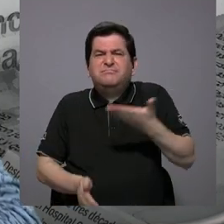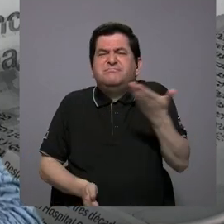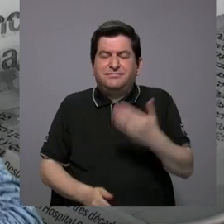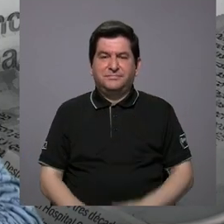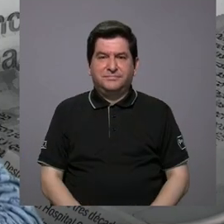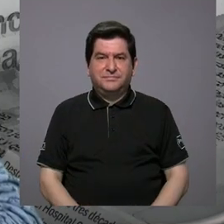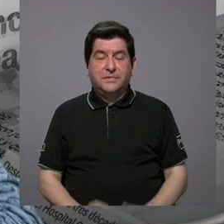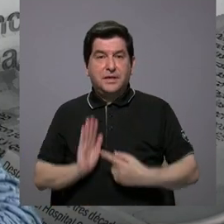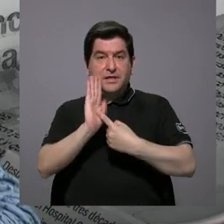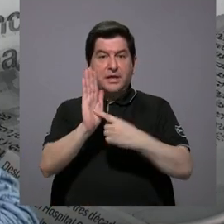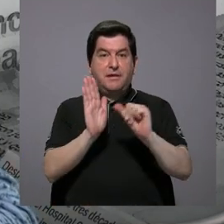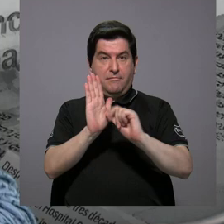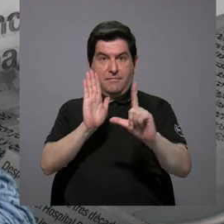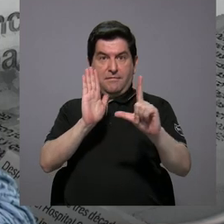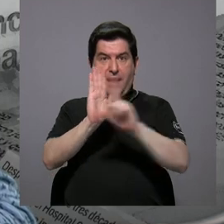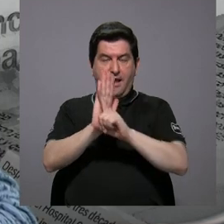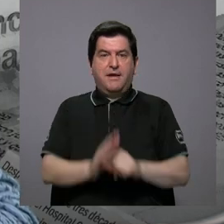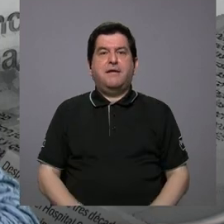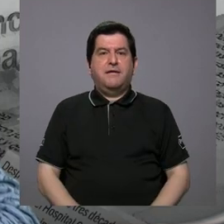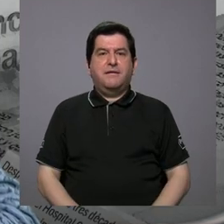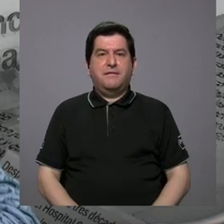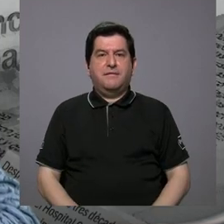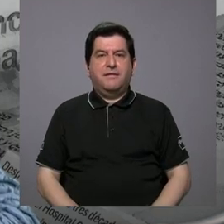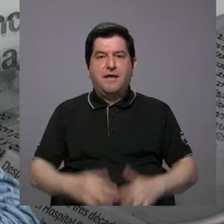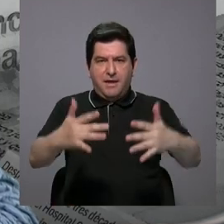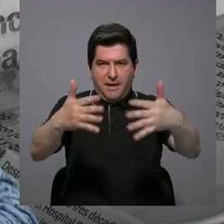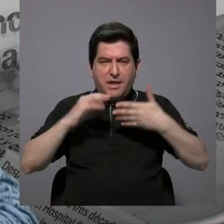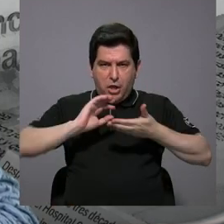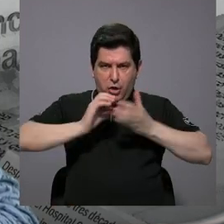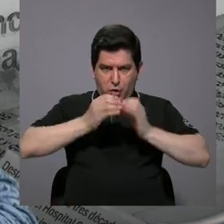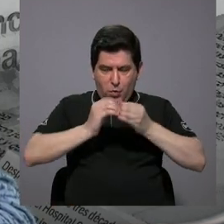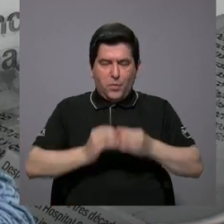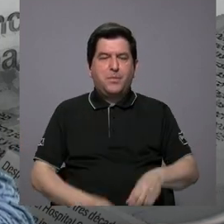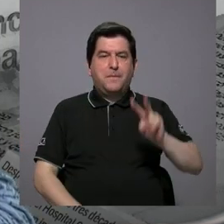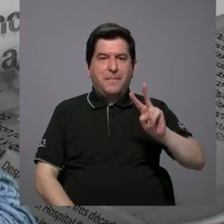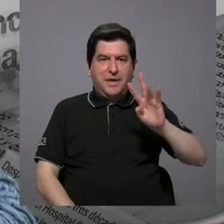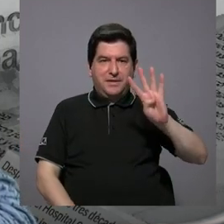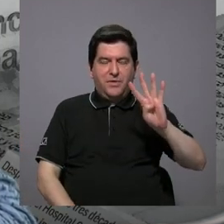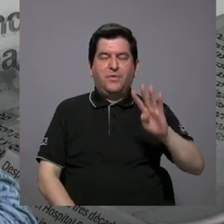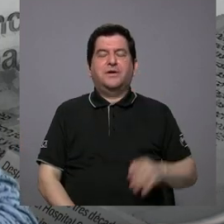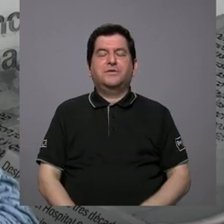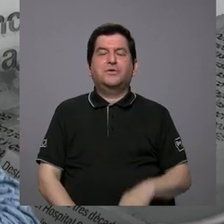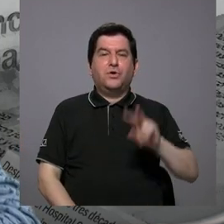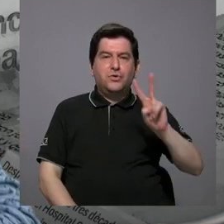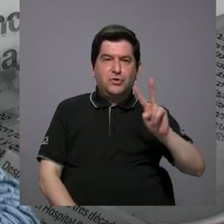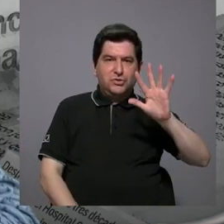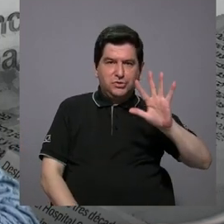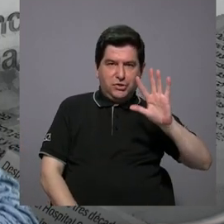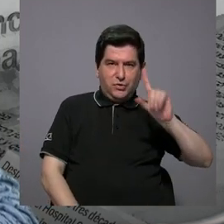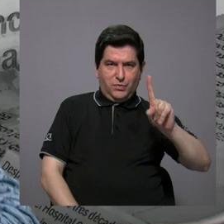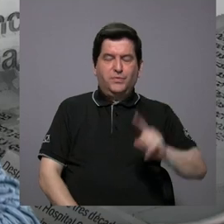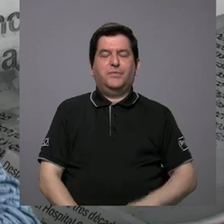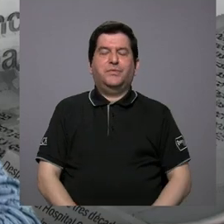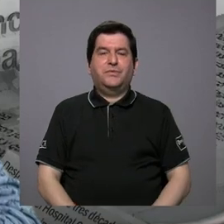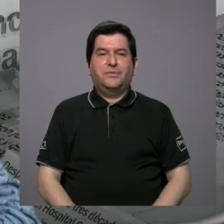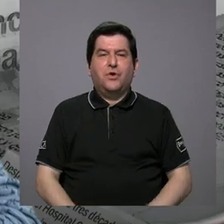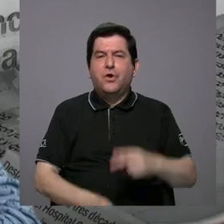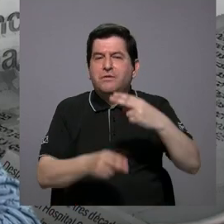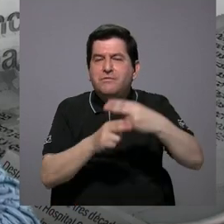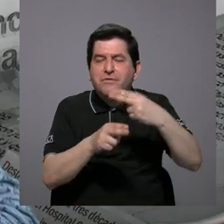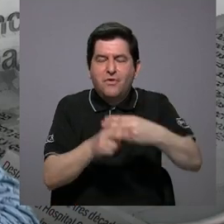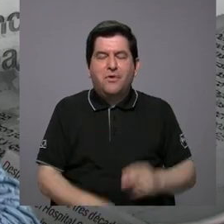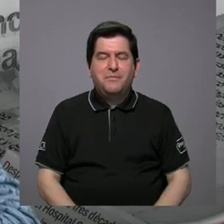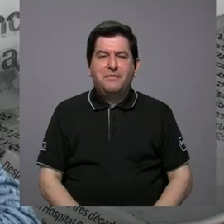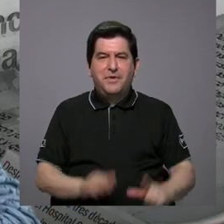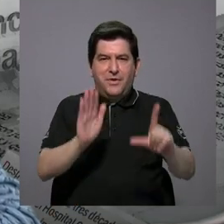Se presentó en la Asamblea Legislativa y es el expediente 24251 bajo el